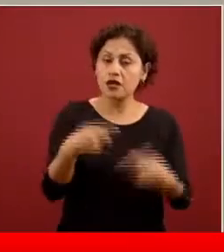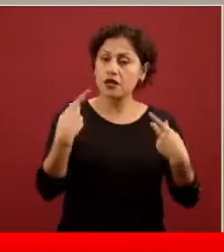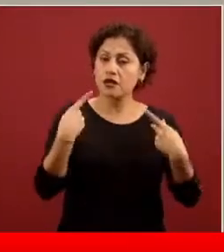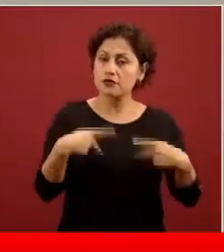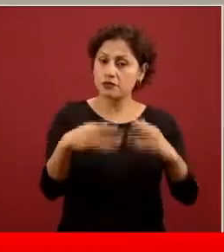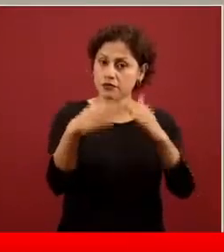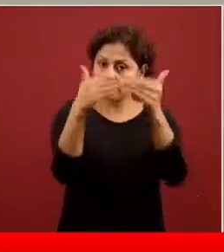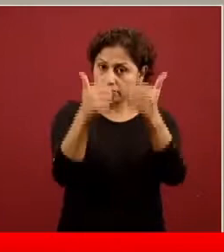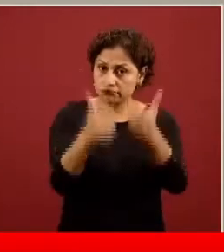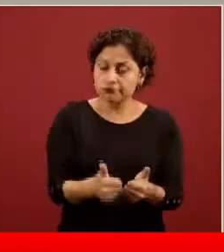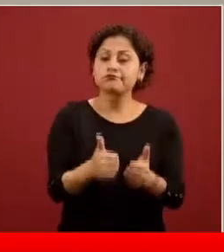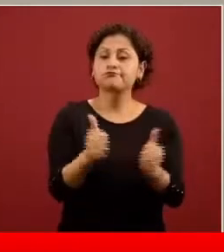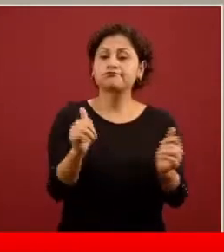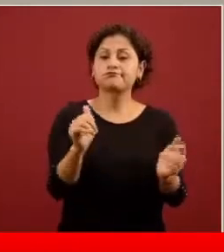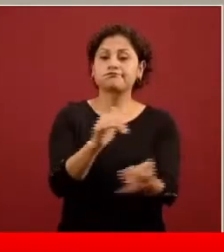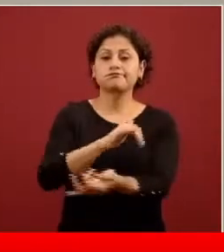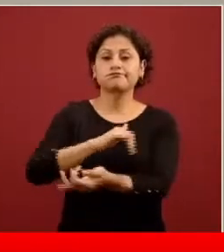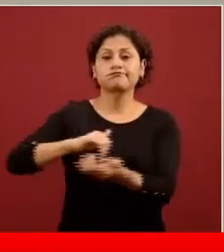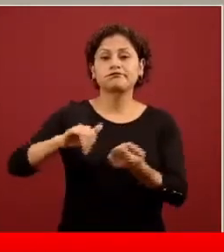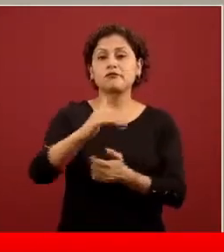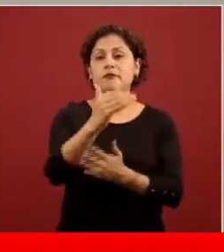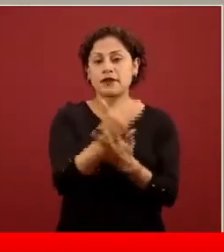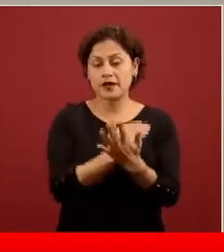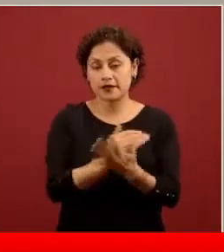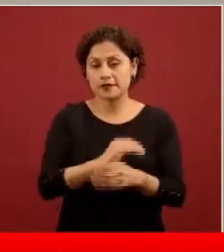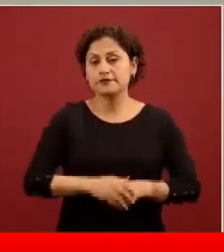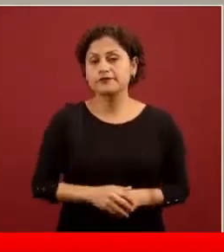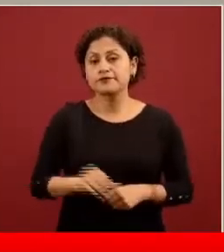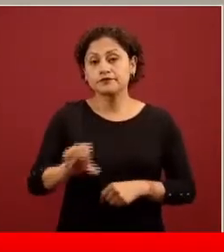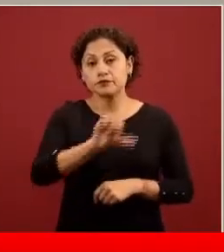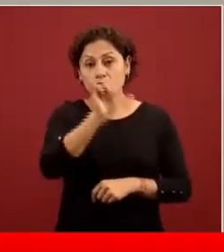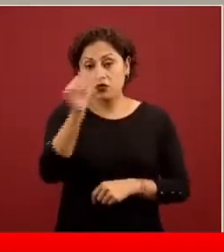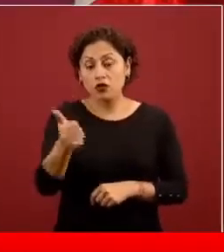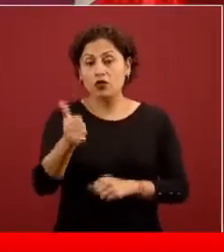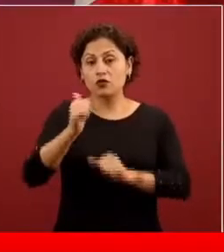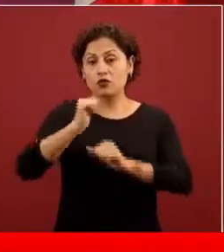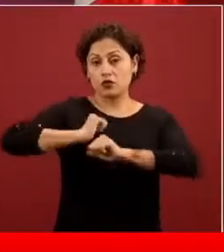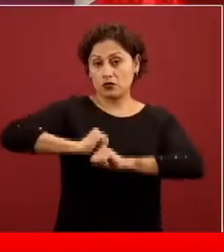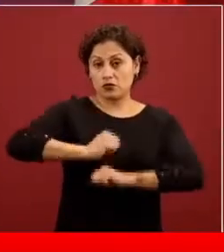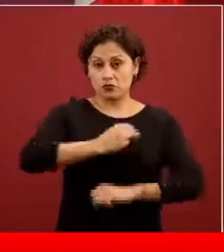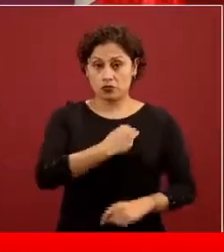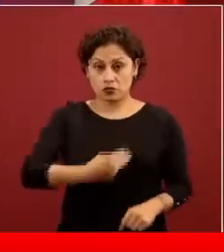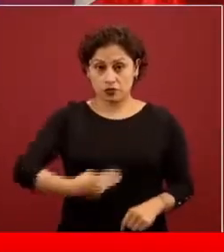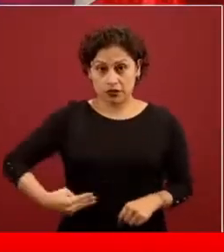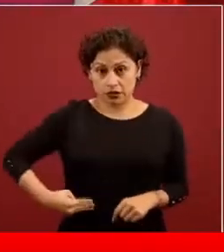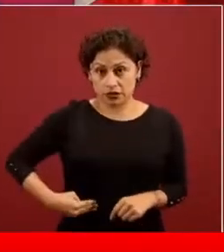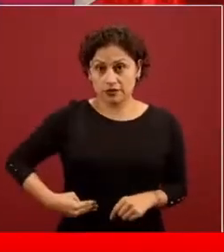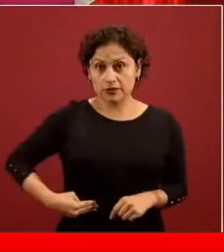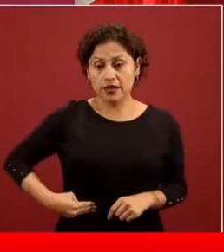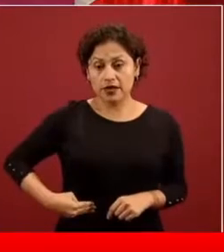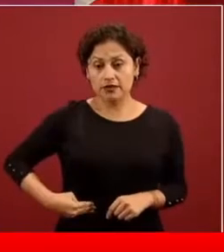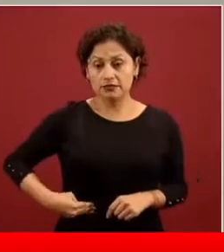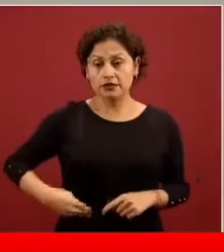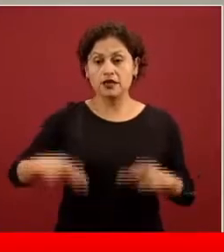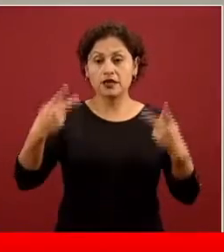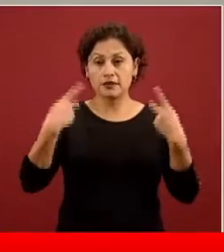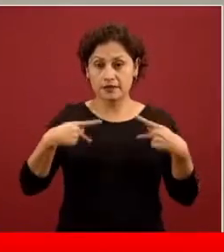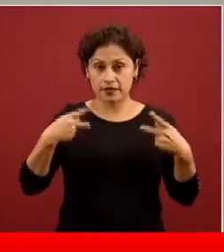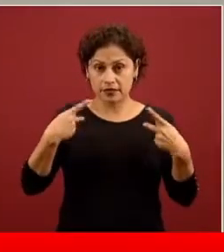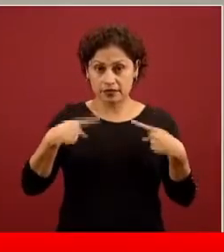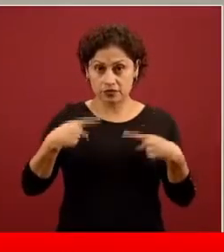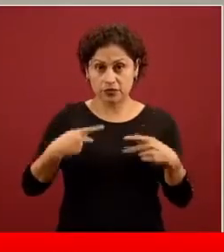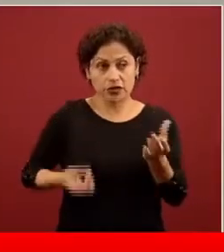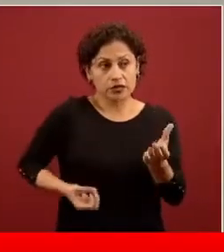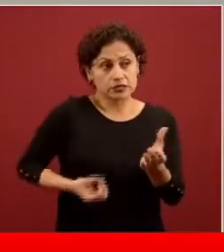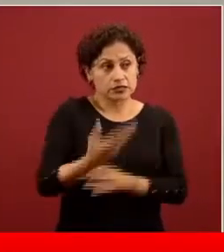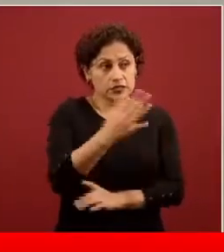último tramo en el que también participan las autoridades municipales, que es en el último aspecto el de movilidad en el espacio público.